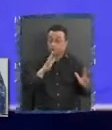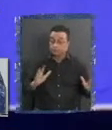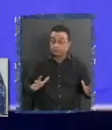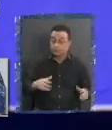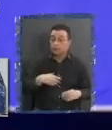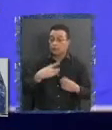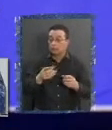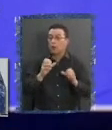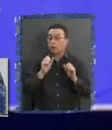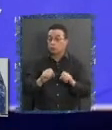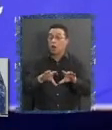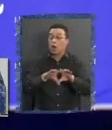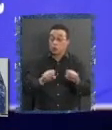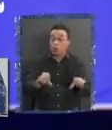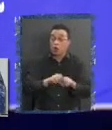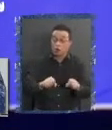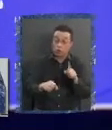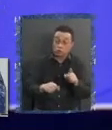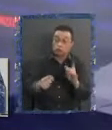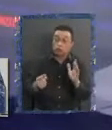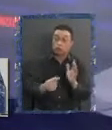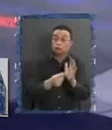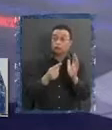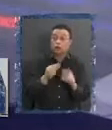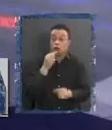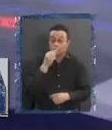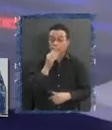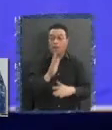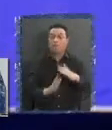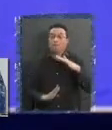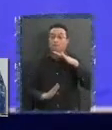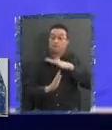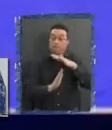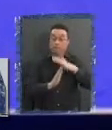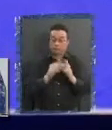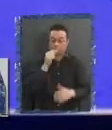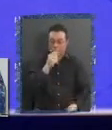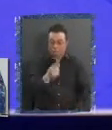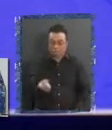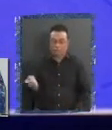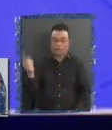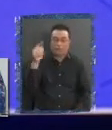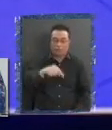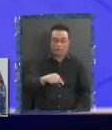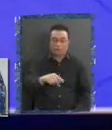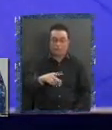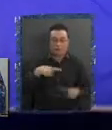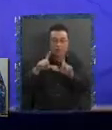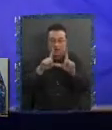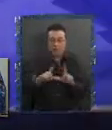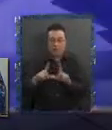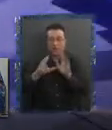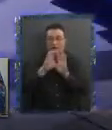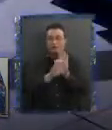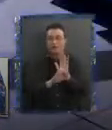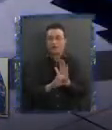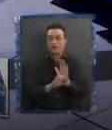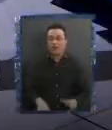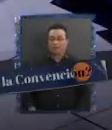nota de que están de acuerdo en un punto vamos a ir a la pausa comercial y regresamos de inmediato a radiografía constitucional y les respondo preguntas